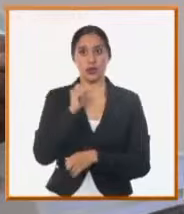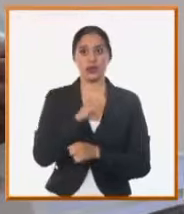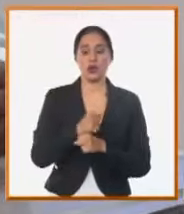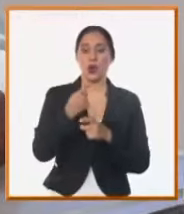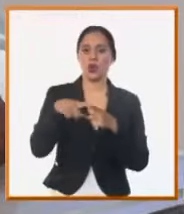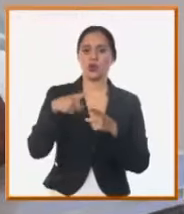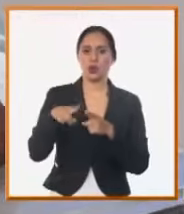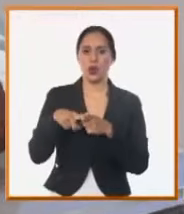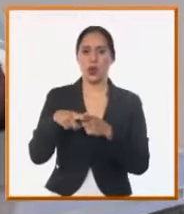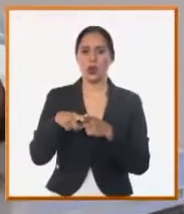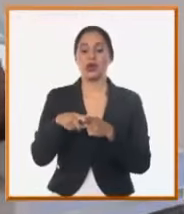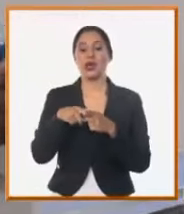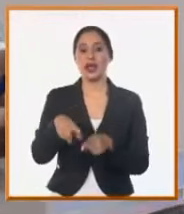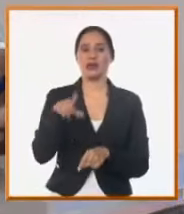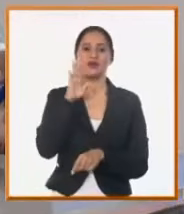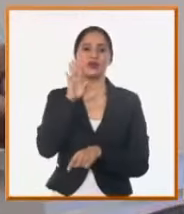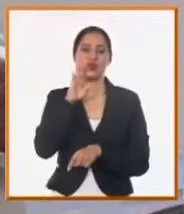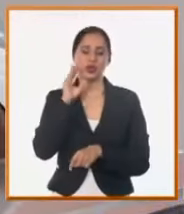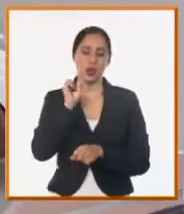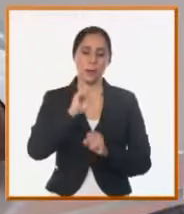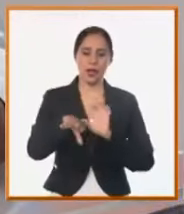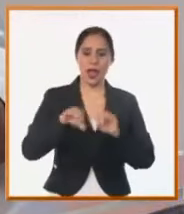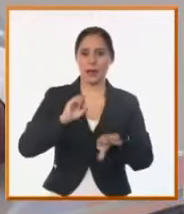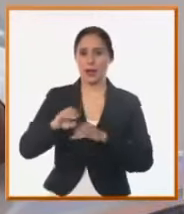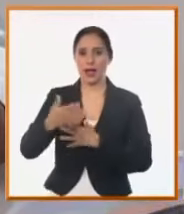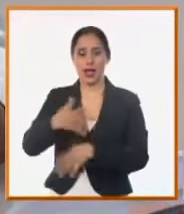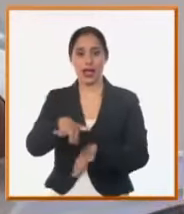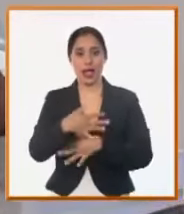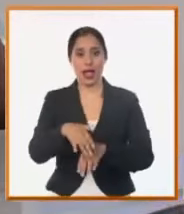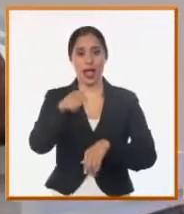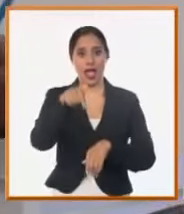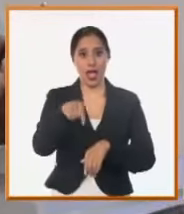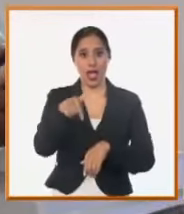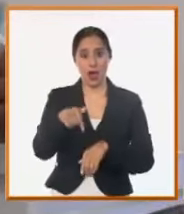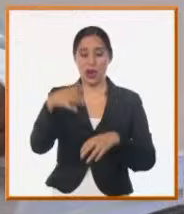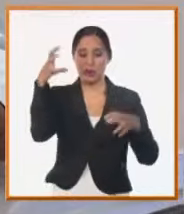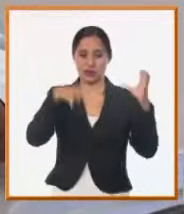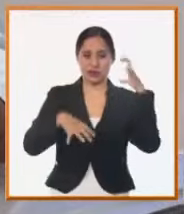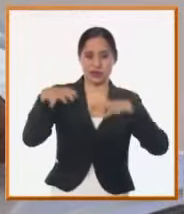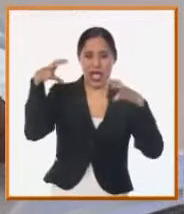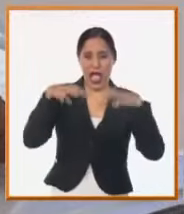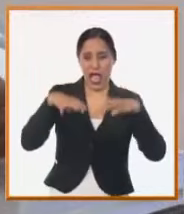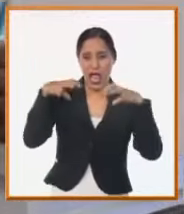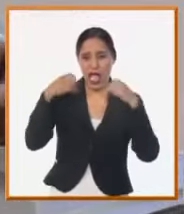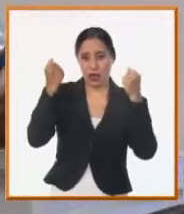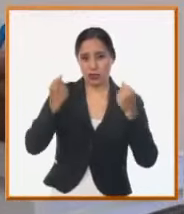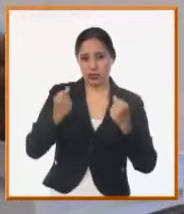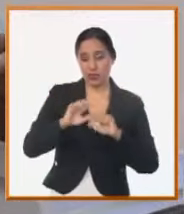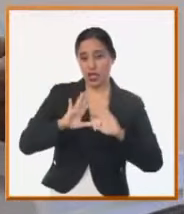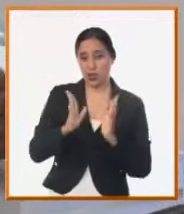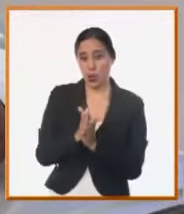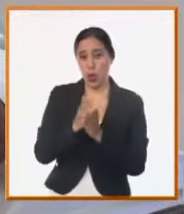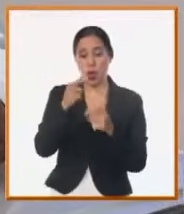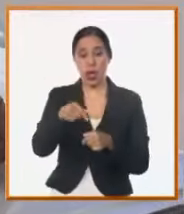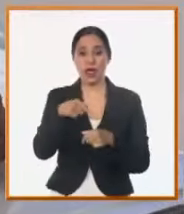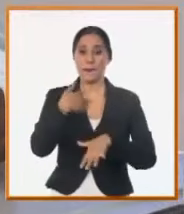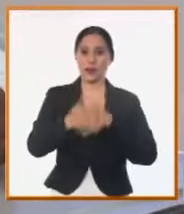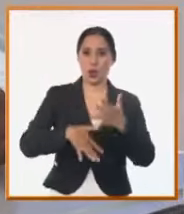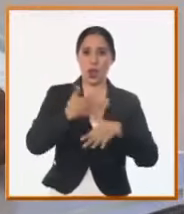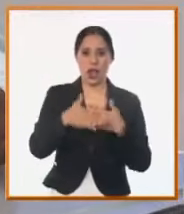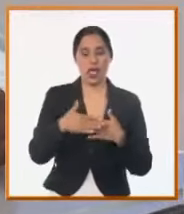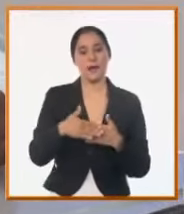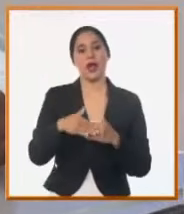escombros y cosas que atentan principalmente ahora que se acerca al periodo lluvioso cuando la lluvia arrastran estos sedimentos y provocan mayores